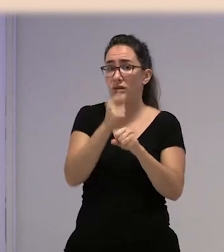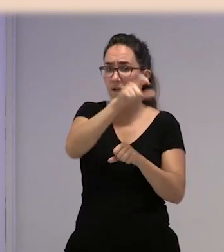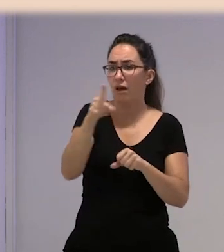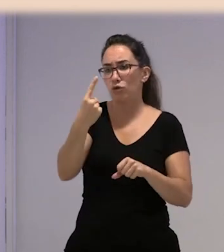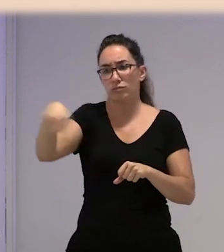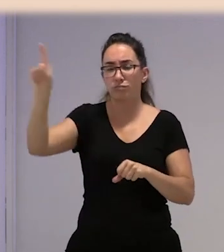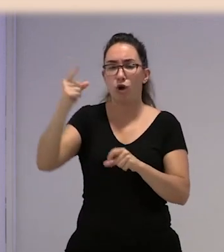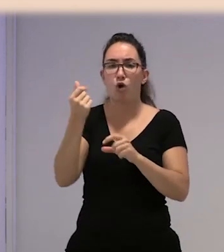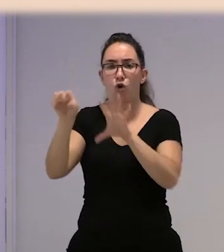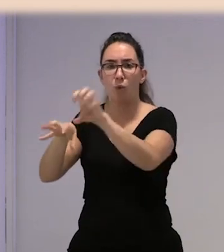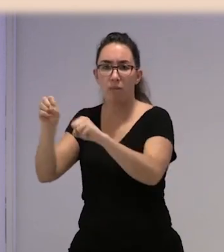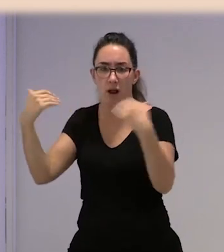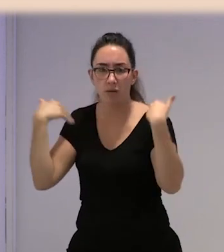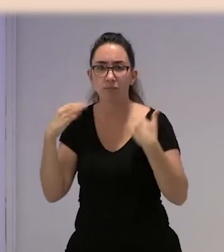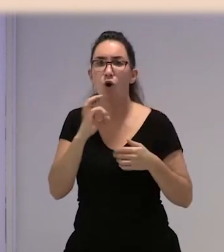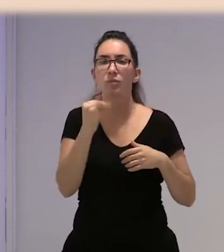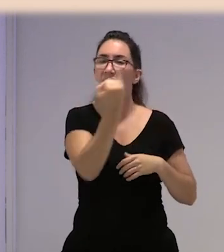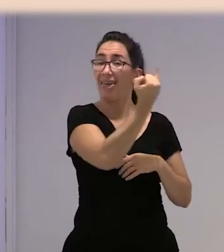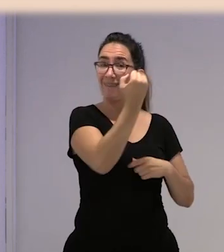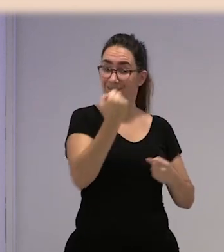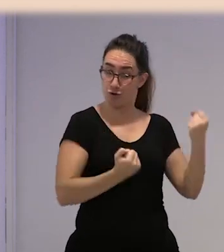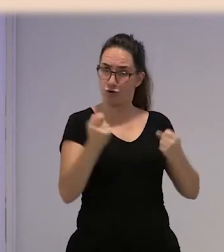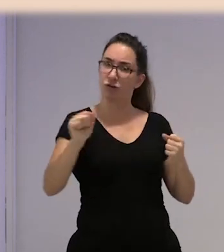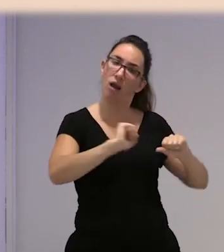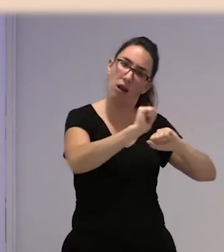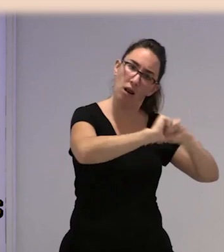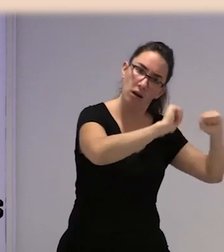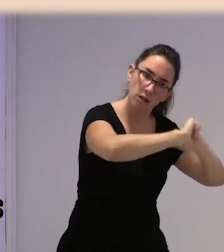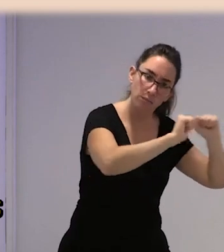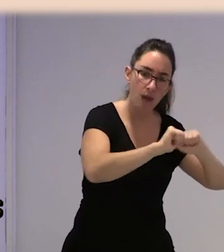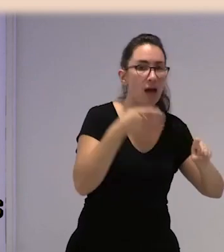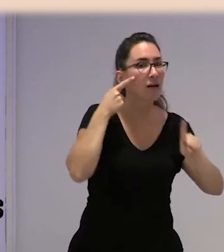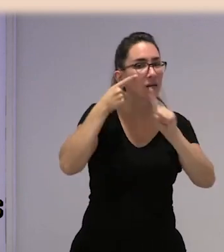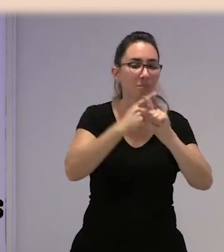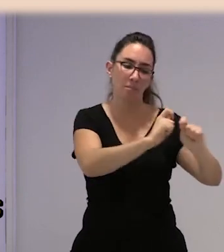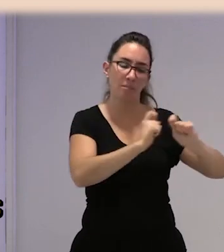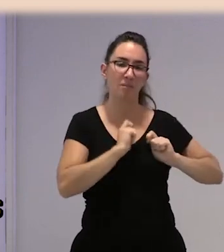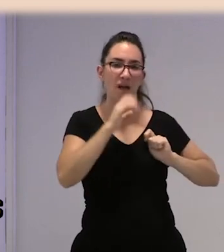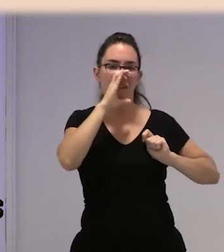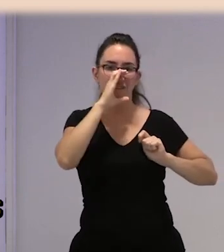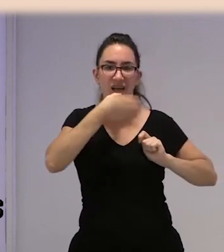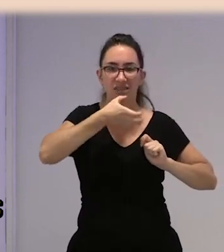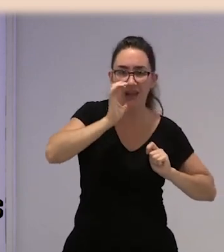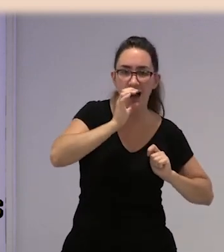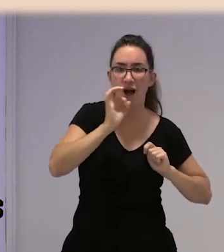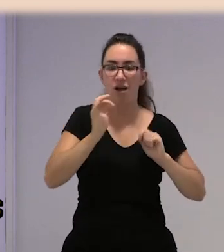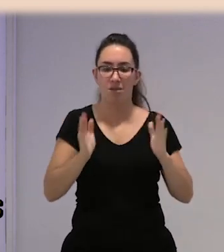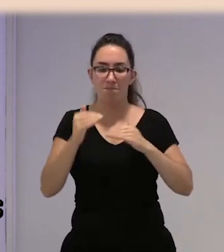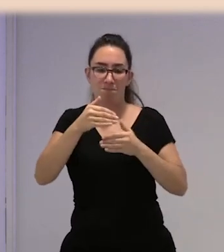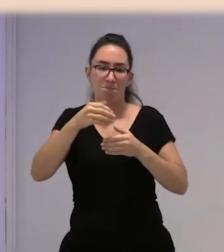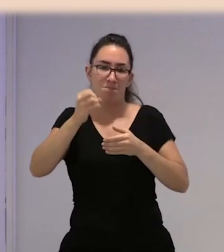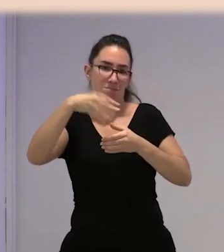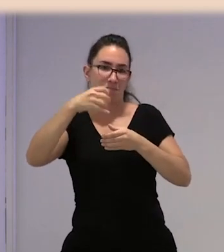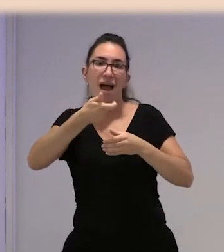que limpien el coche al jefe, y esto me habéis contado literalmente, por una fanta y un paquete de galletas, y esto es